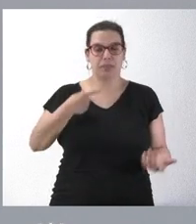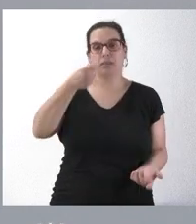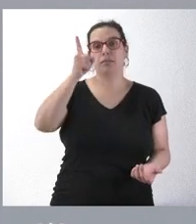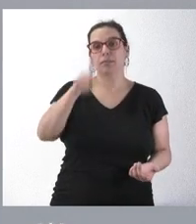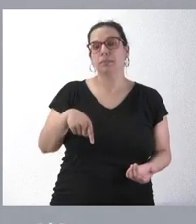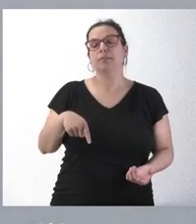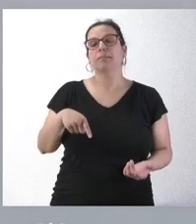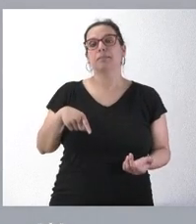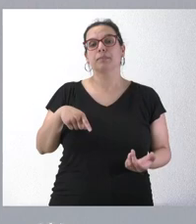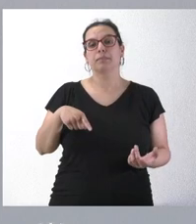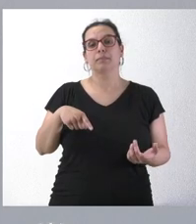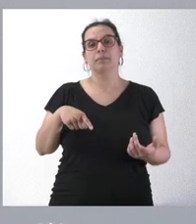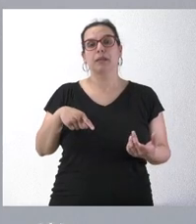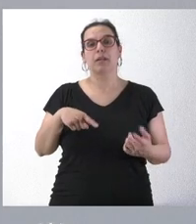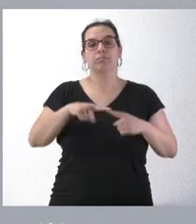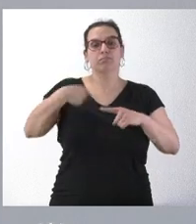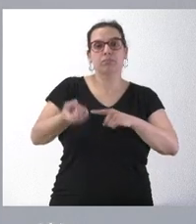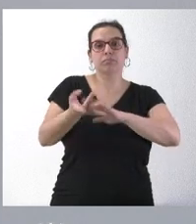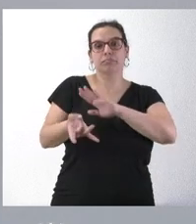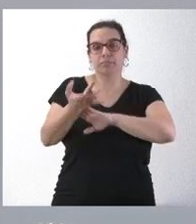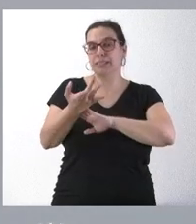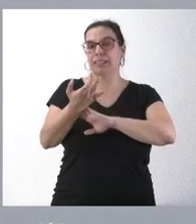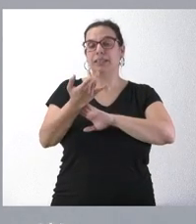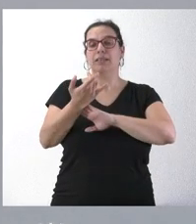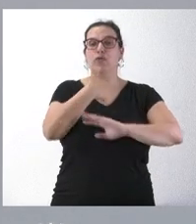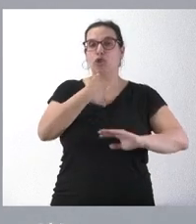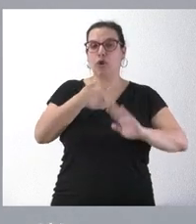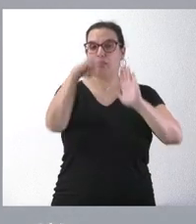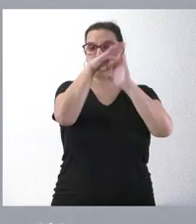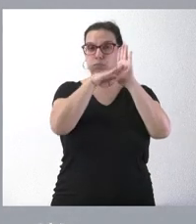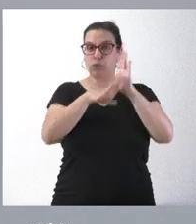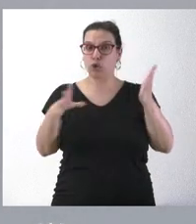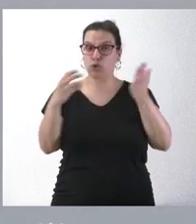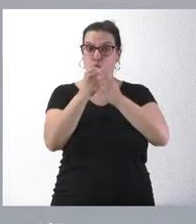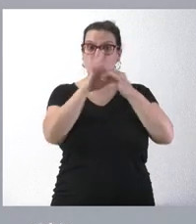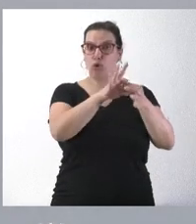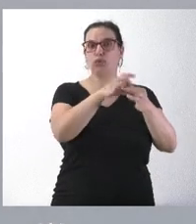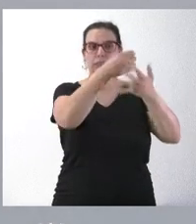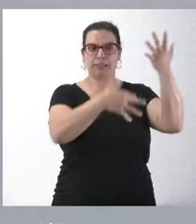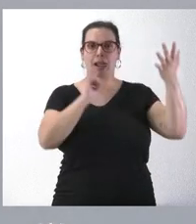de los que se pudieran generar. Tienen ustedes todas las tareas vinculadas a esta iniciativa.